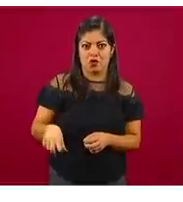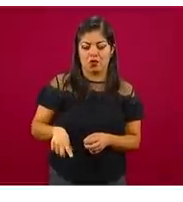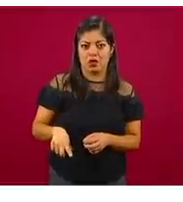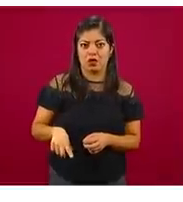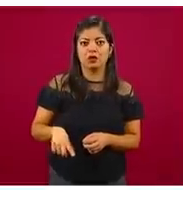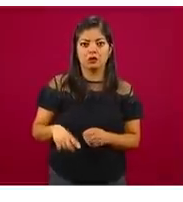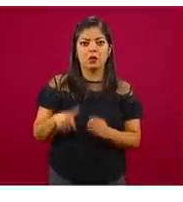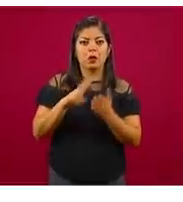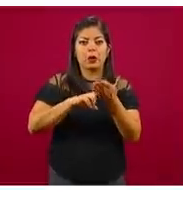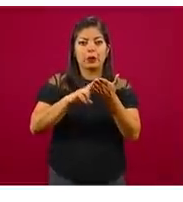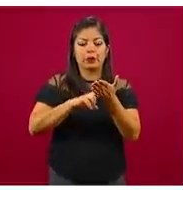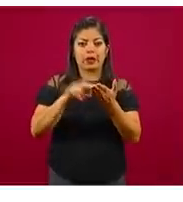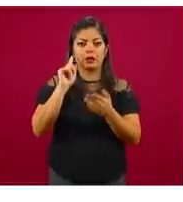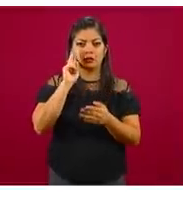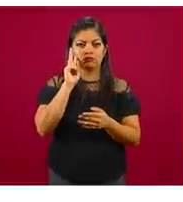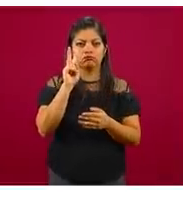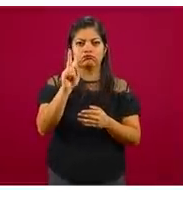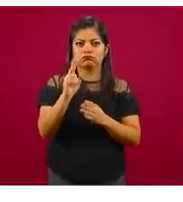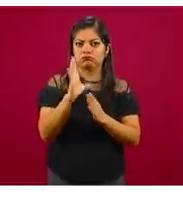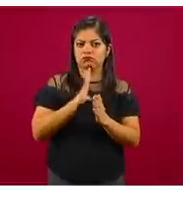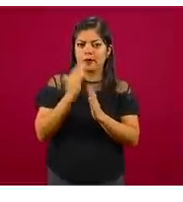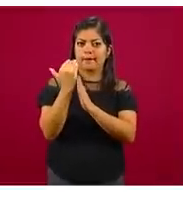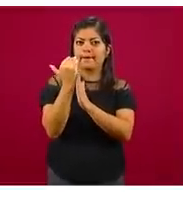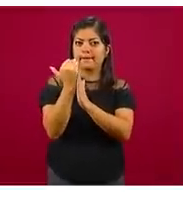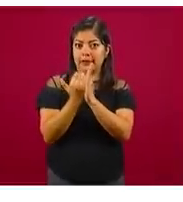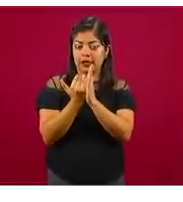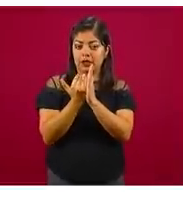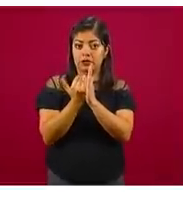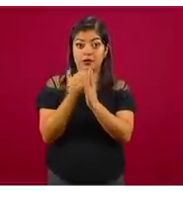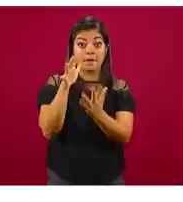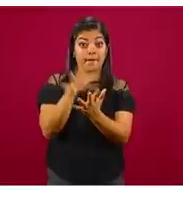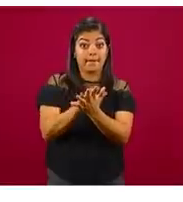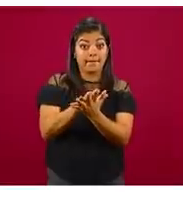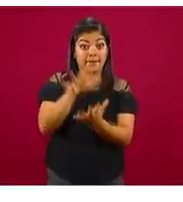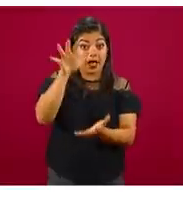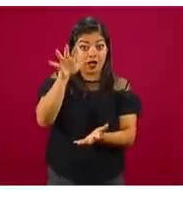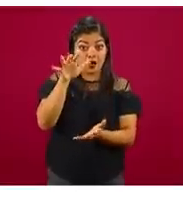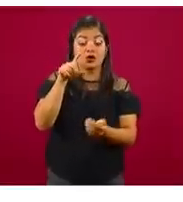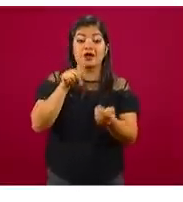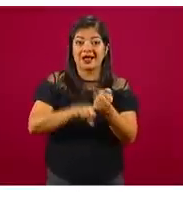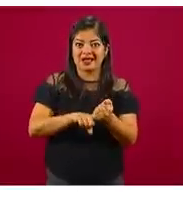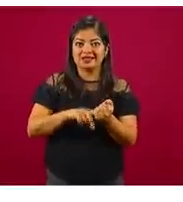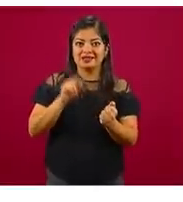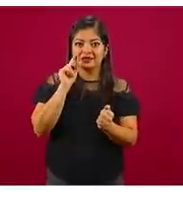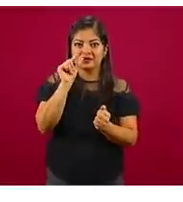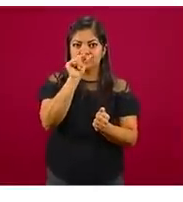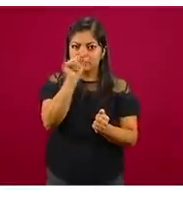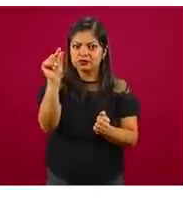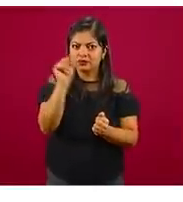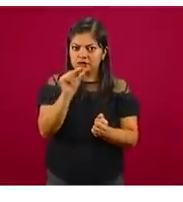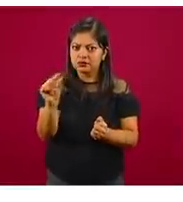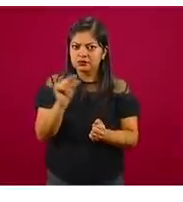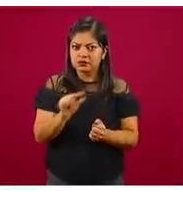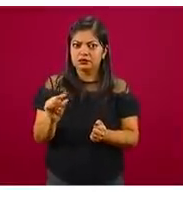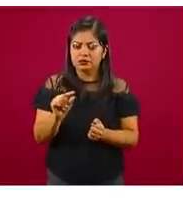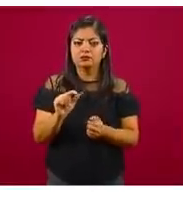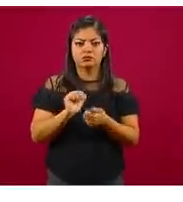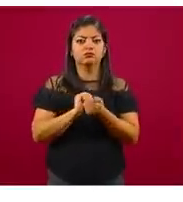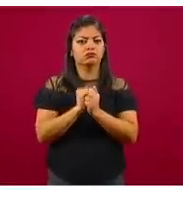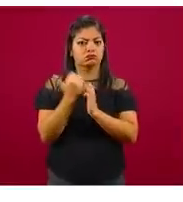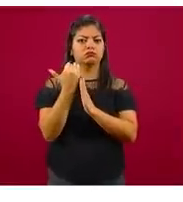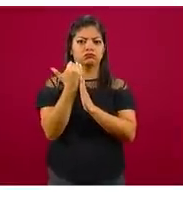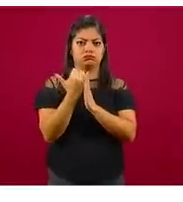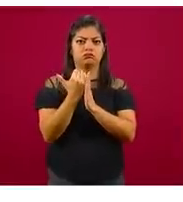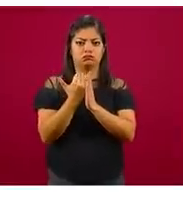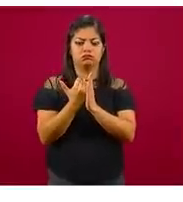reducción. Pueden ver ustedes que en la mayoría de los rubros hay una baja. El